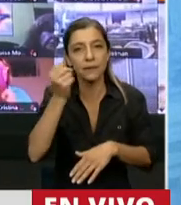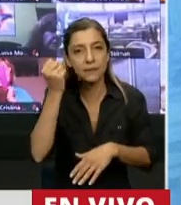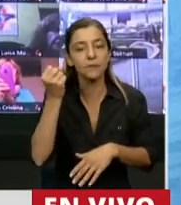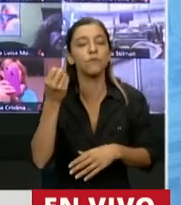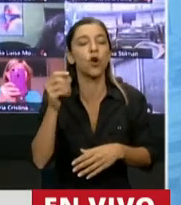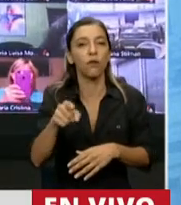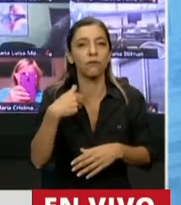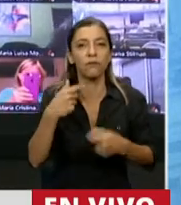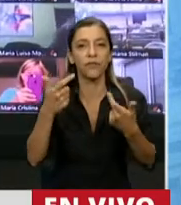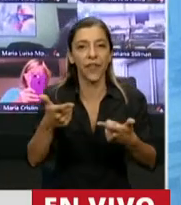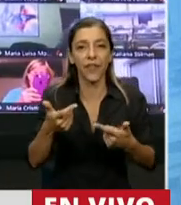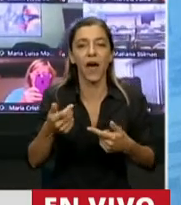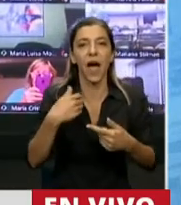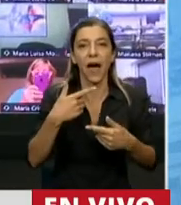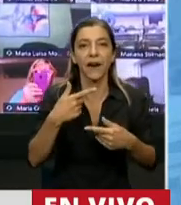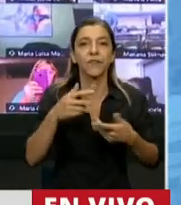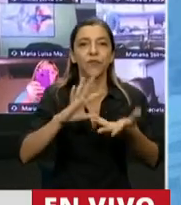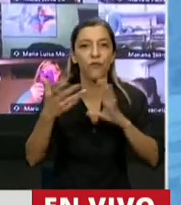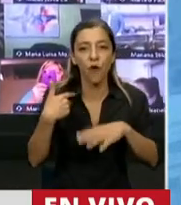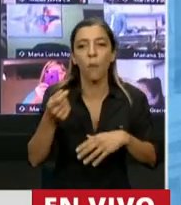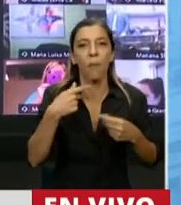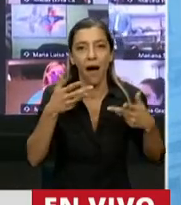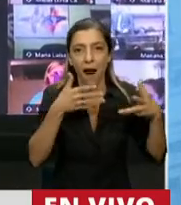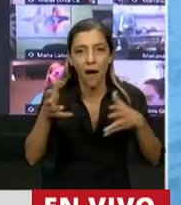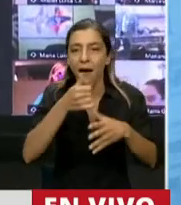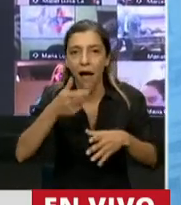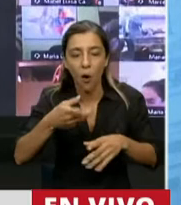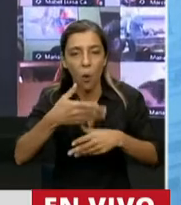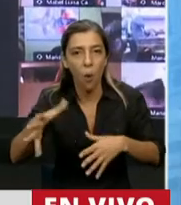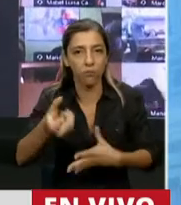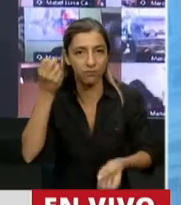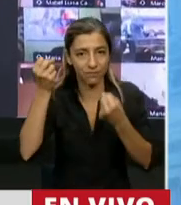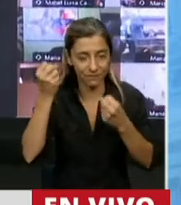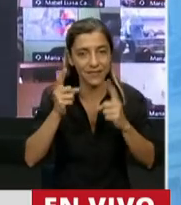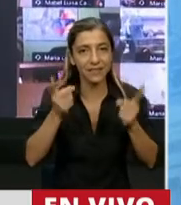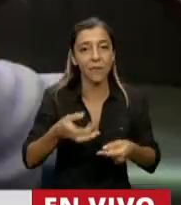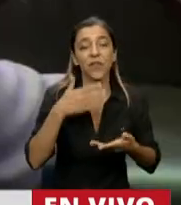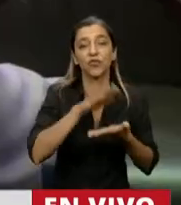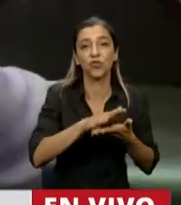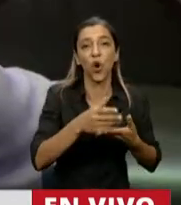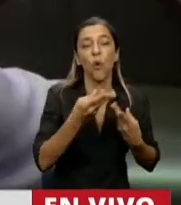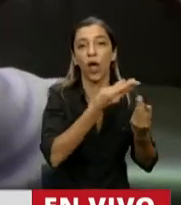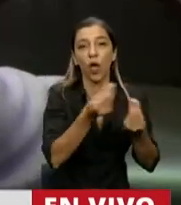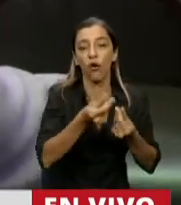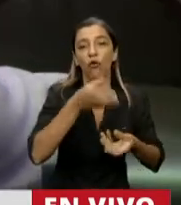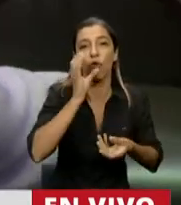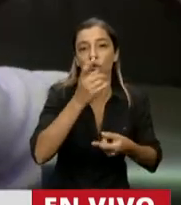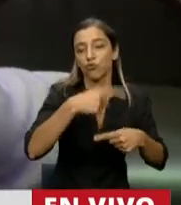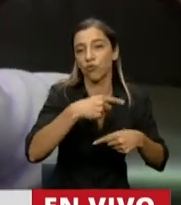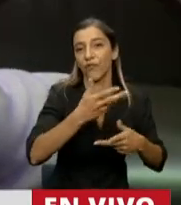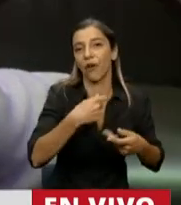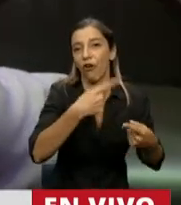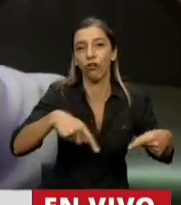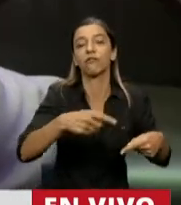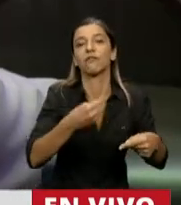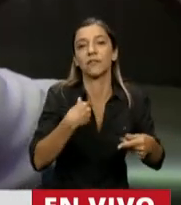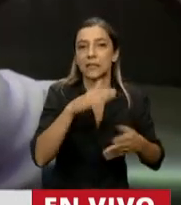en todos los sectores. El ODS 12 hablaba de producción y consumo responsable, algo que nos vendría bastante bien que lo